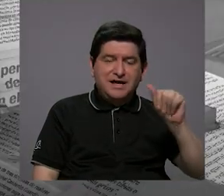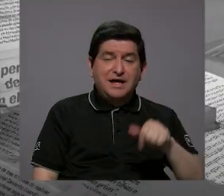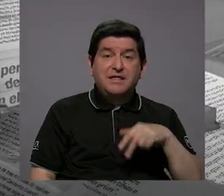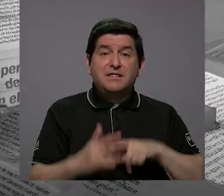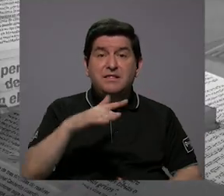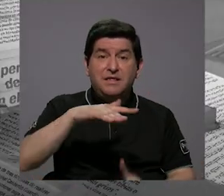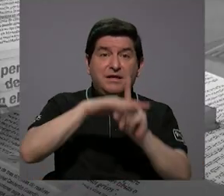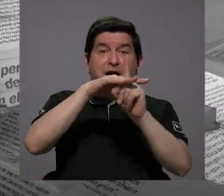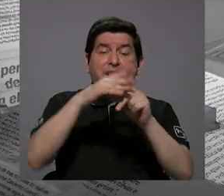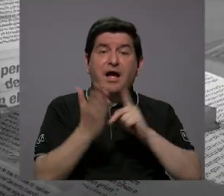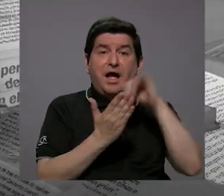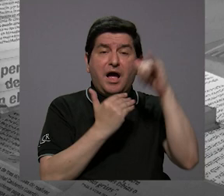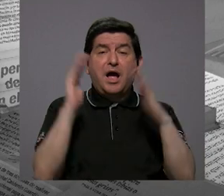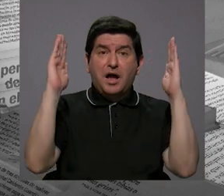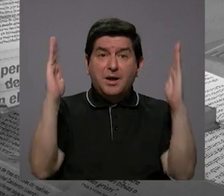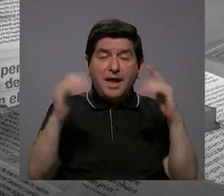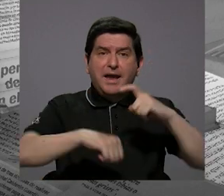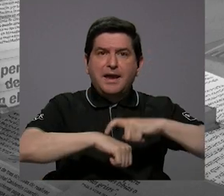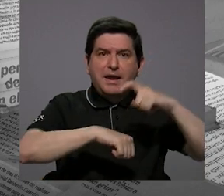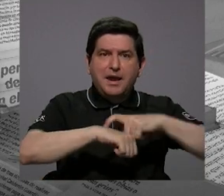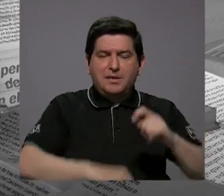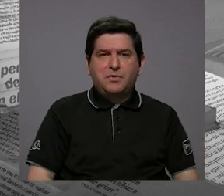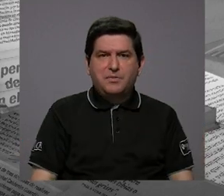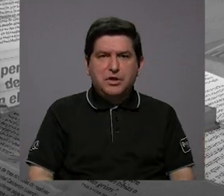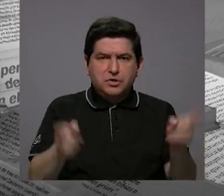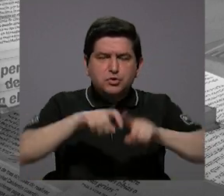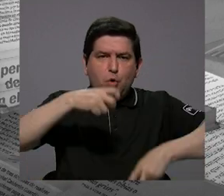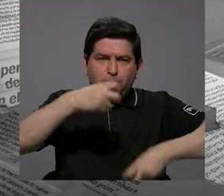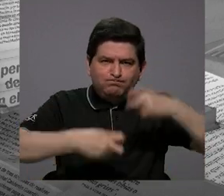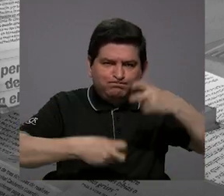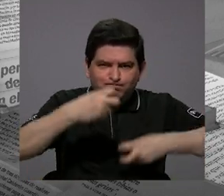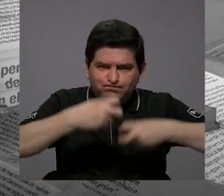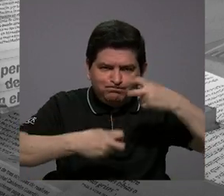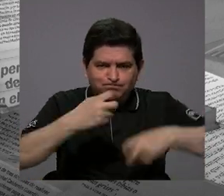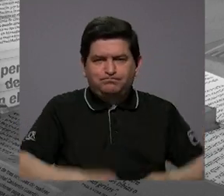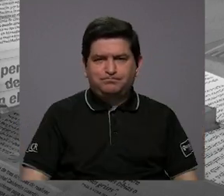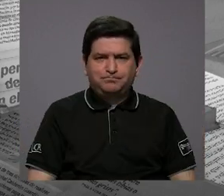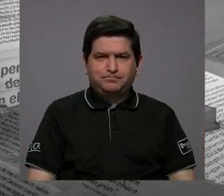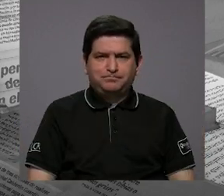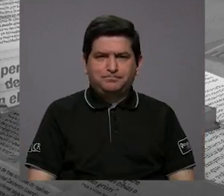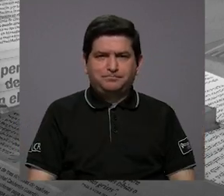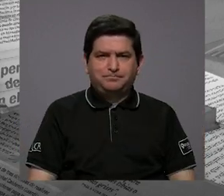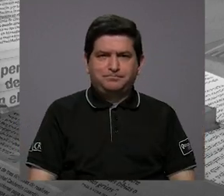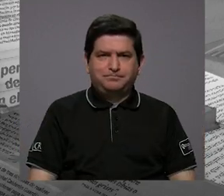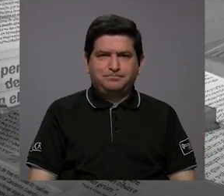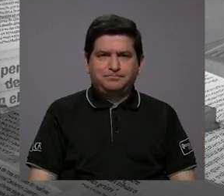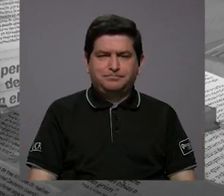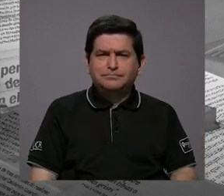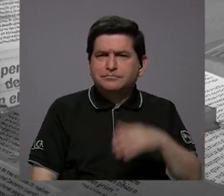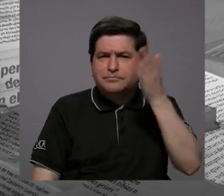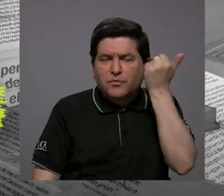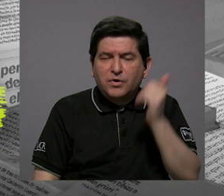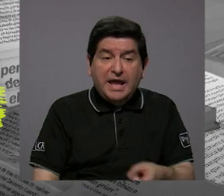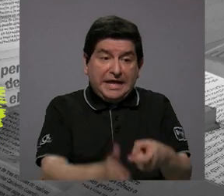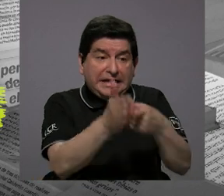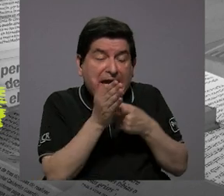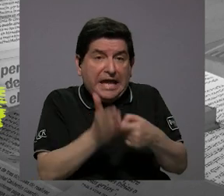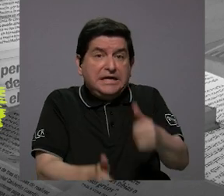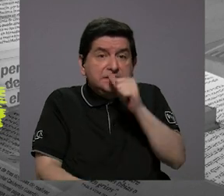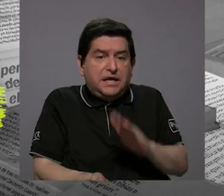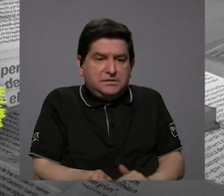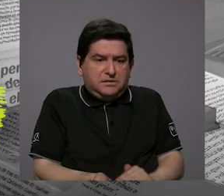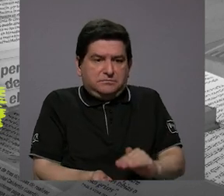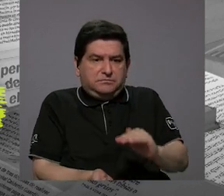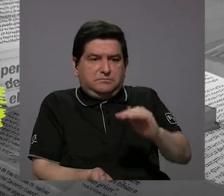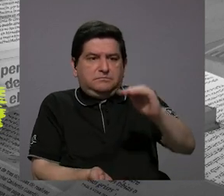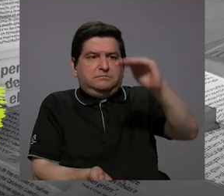cuando llegan estos proyectos grandes, entonces, ahí es cuando se han generado conflictos, ¿verdad? Porque la demanda de agua